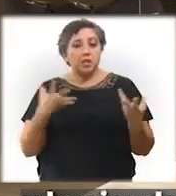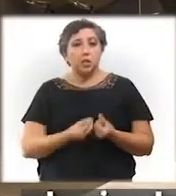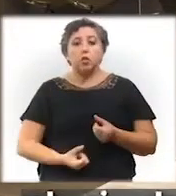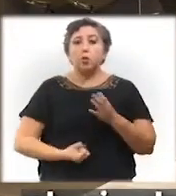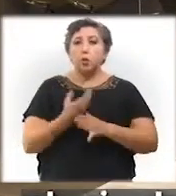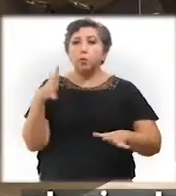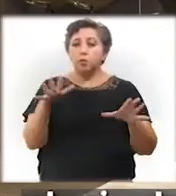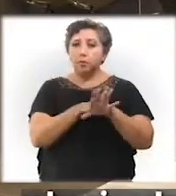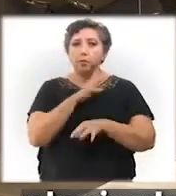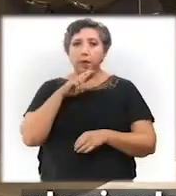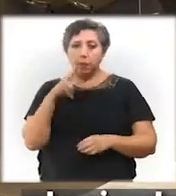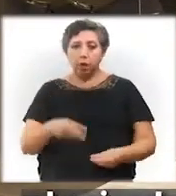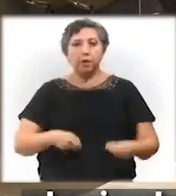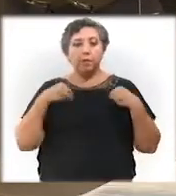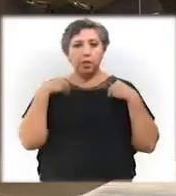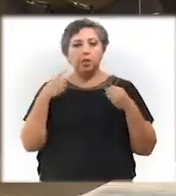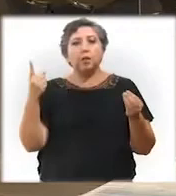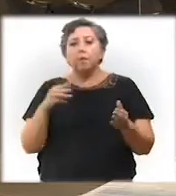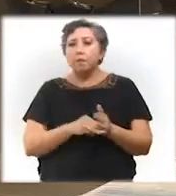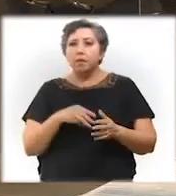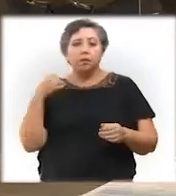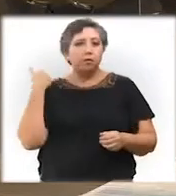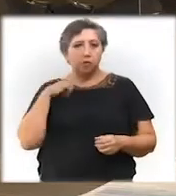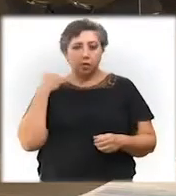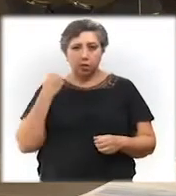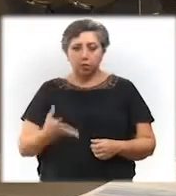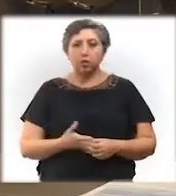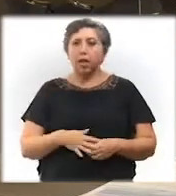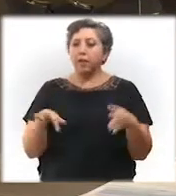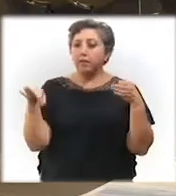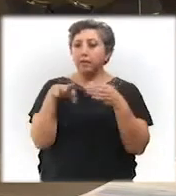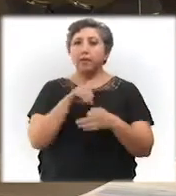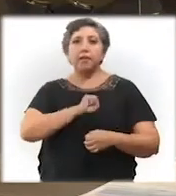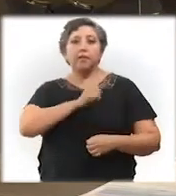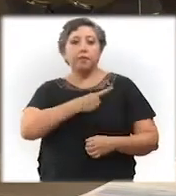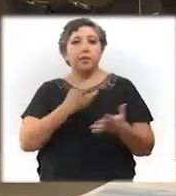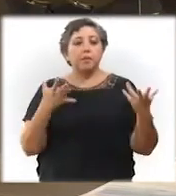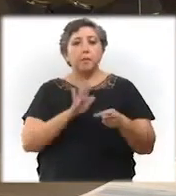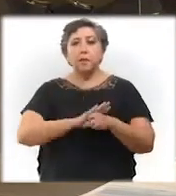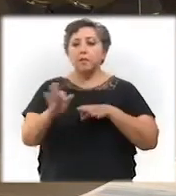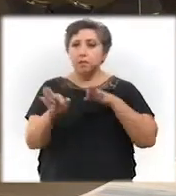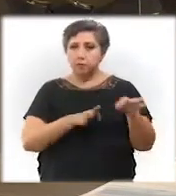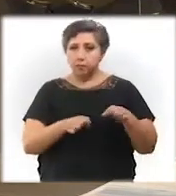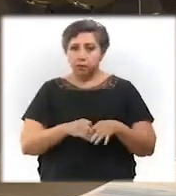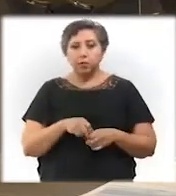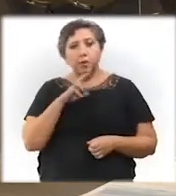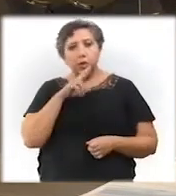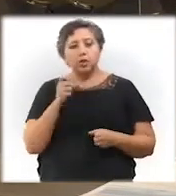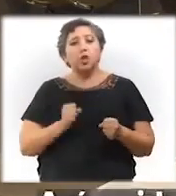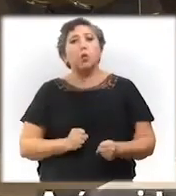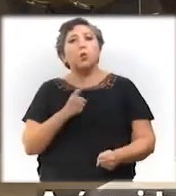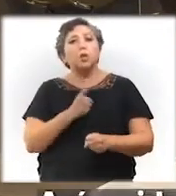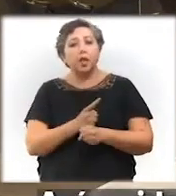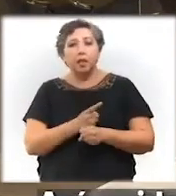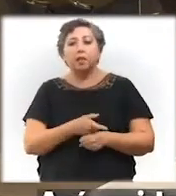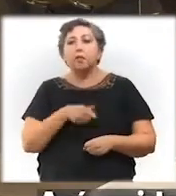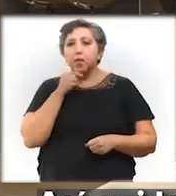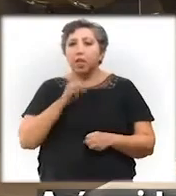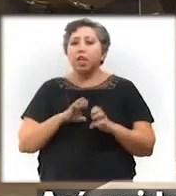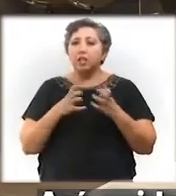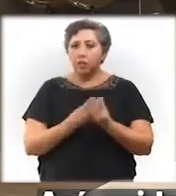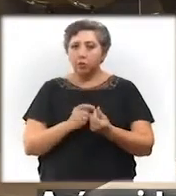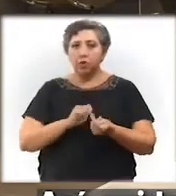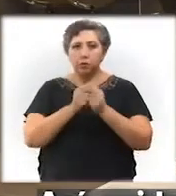y haciendo nuevos cambios para mejorar la vida de miles de yucatecos, acercar la salud, generar más empleo y fortalecer la seguridad. Así unidos,